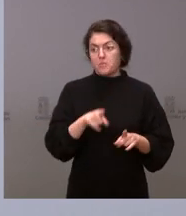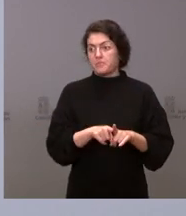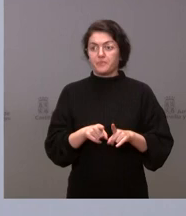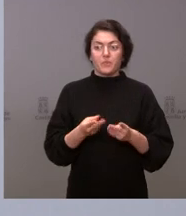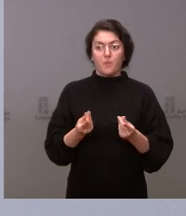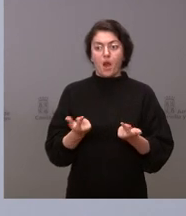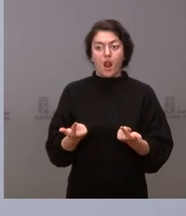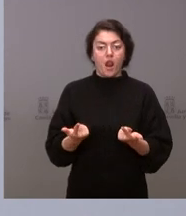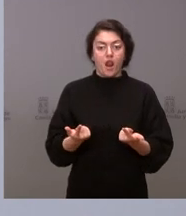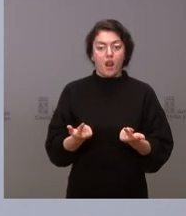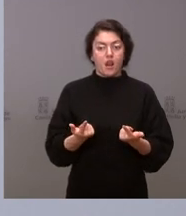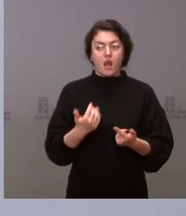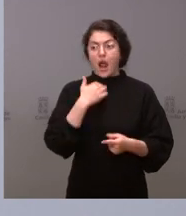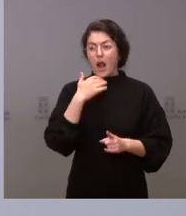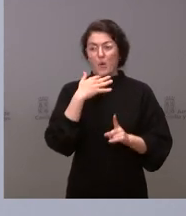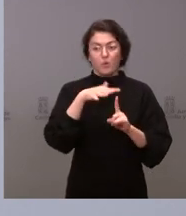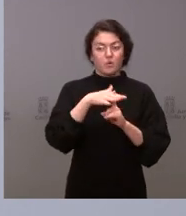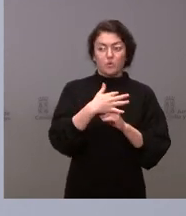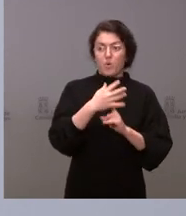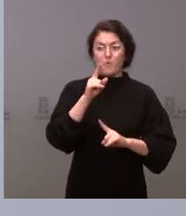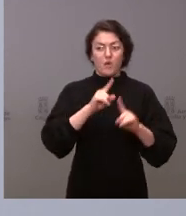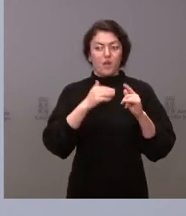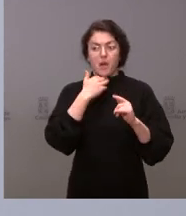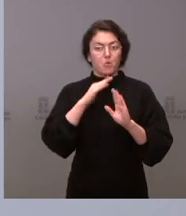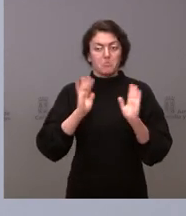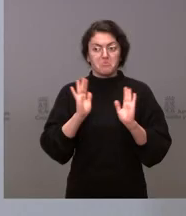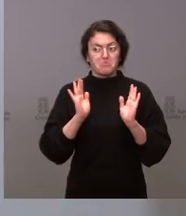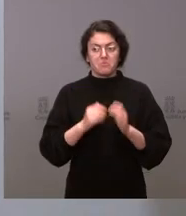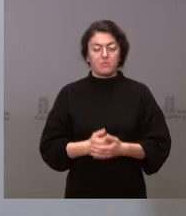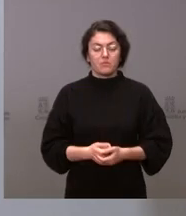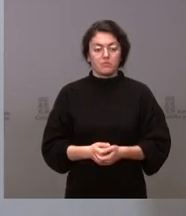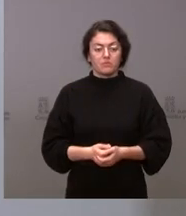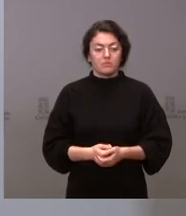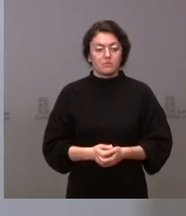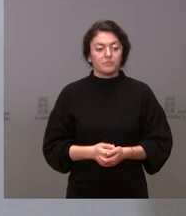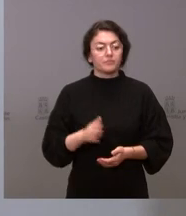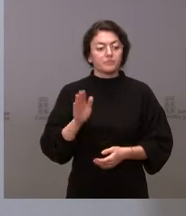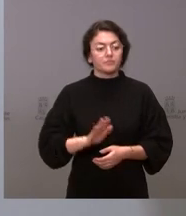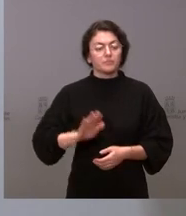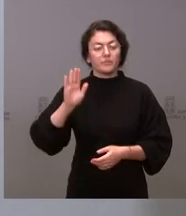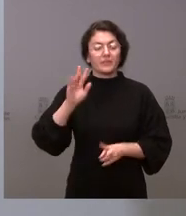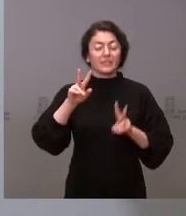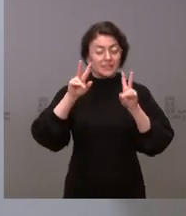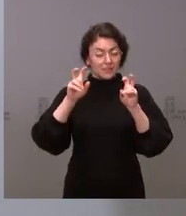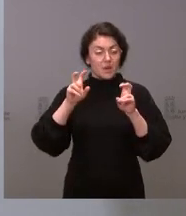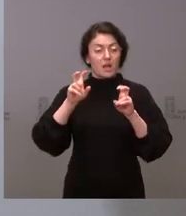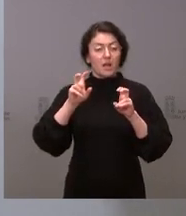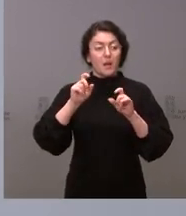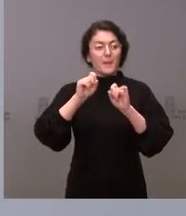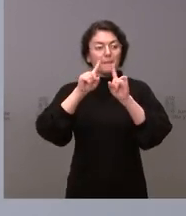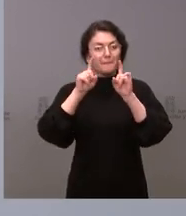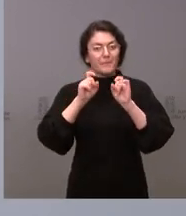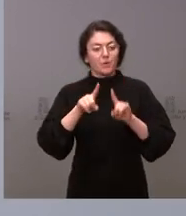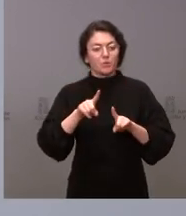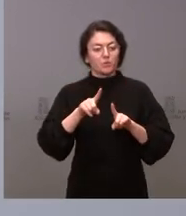ninguna situación de esa naturaleza y sobre la pregunta concreta que se plantea en relación con la